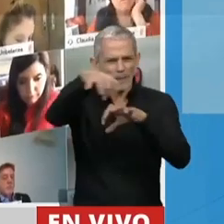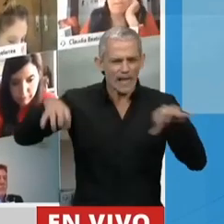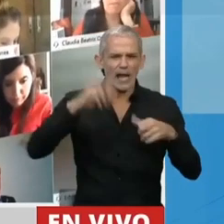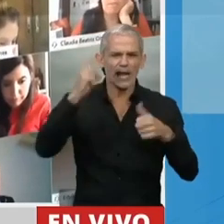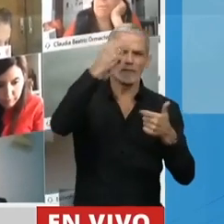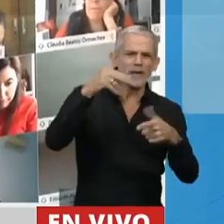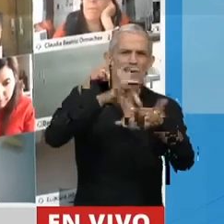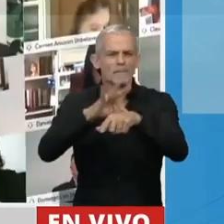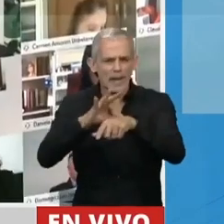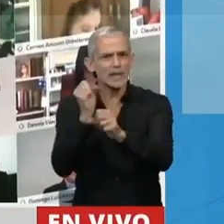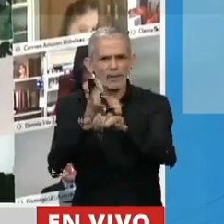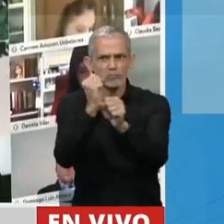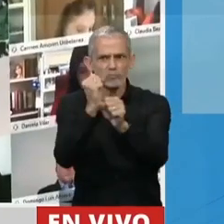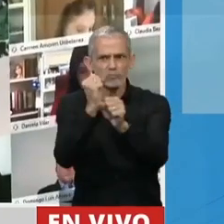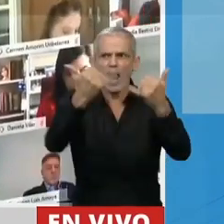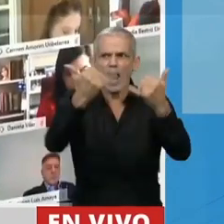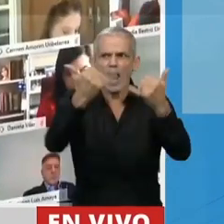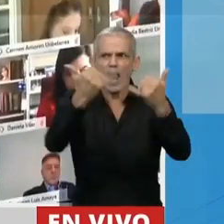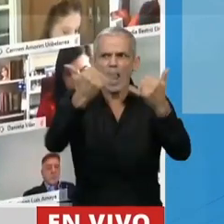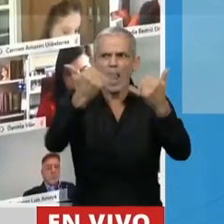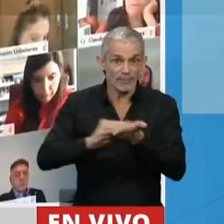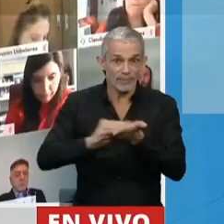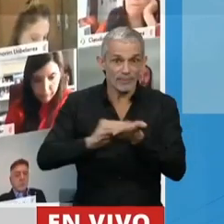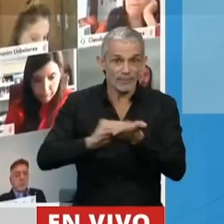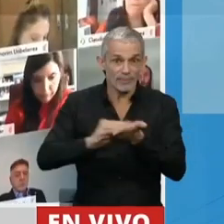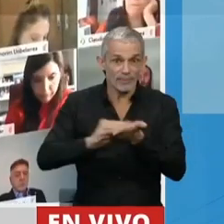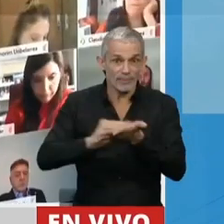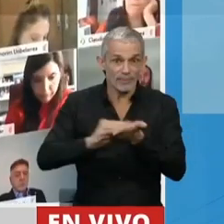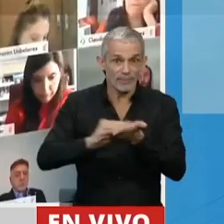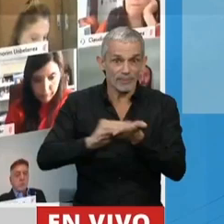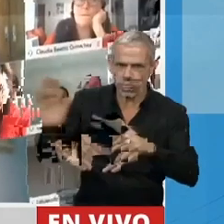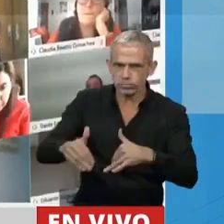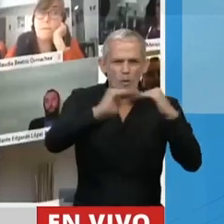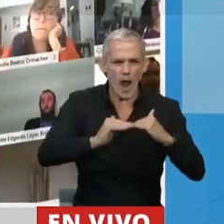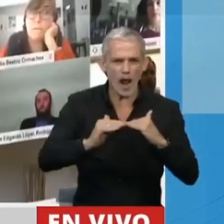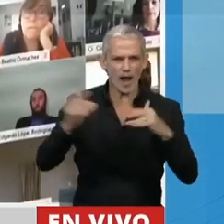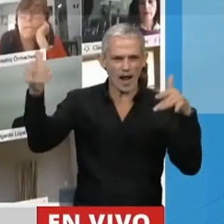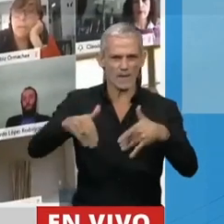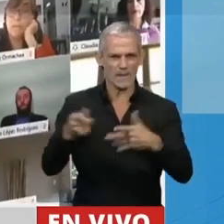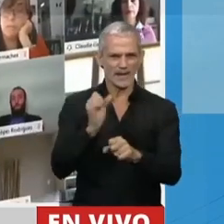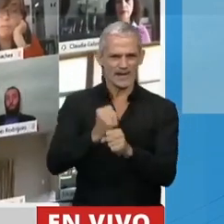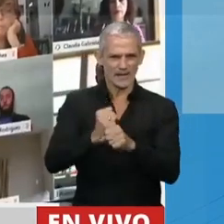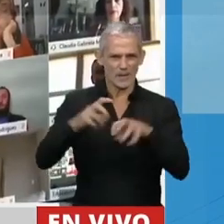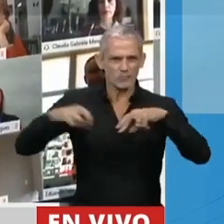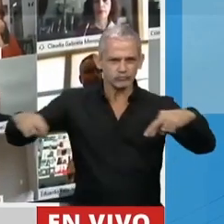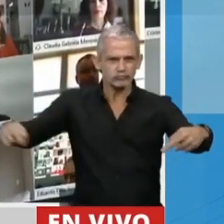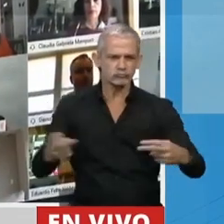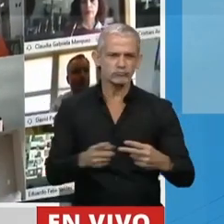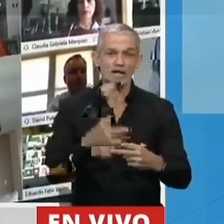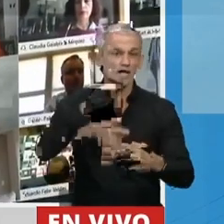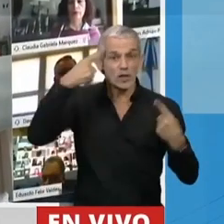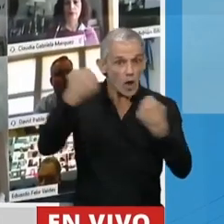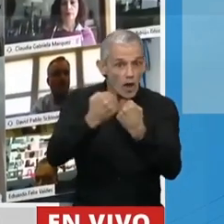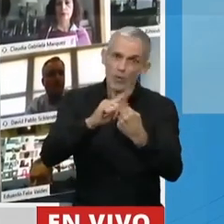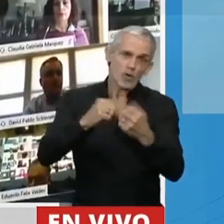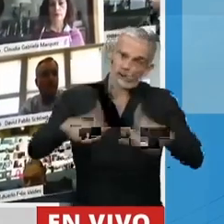enfermeras, médicos trabajando. Los diputados tenemos esa responsabilidad. Los que no estamos de acuerdo con eso tenemos que renunciar